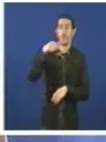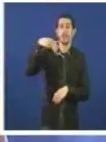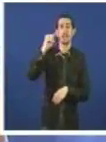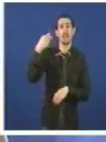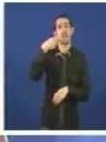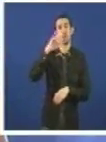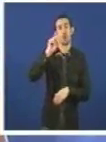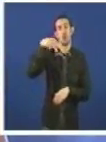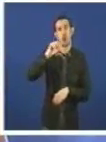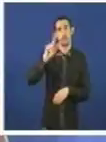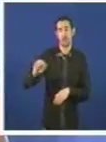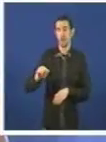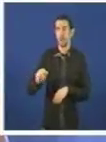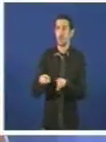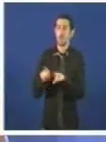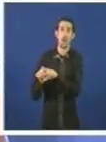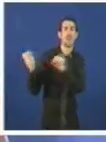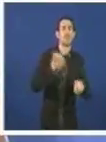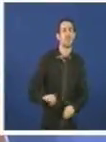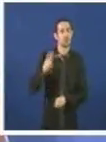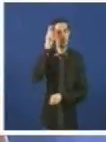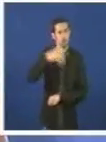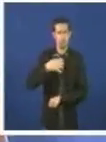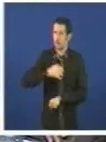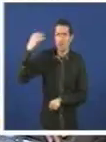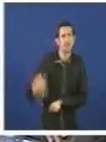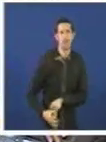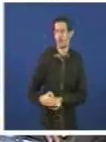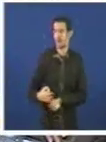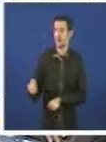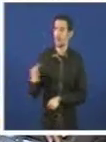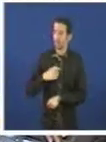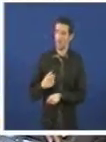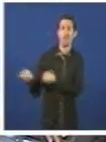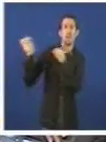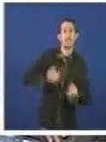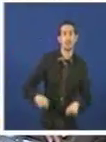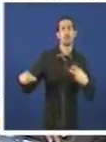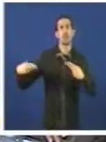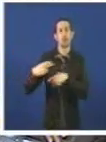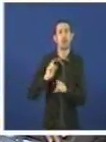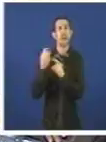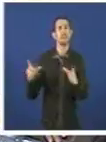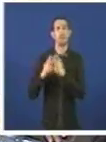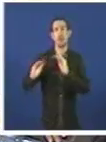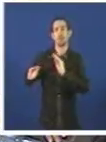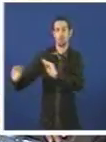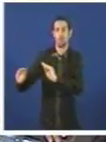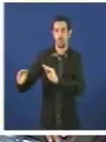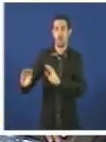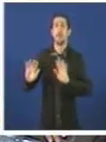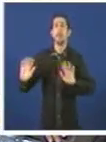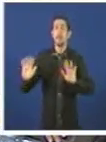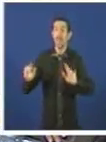Poderá ser o defensor ou aliado do Partido Popular e dos recortes antisociais que practica. Pero para iso